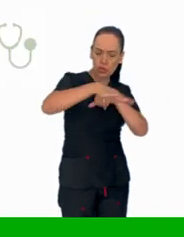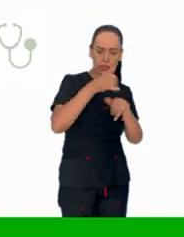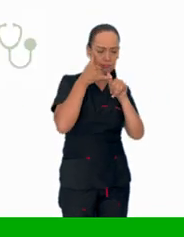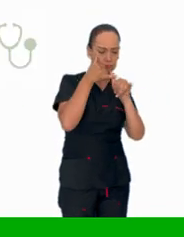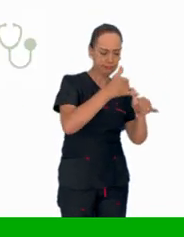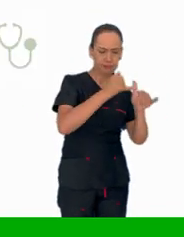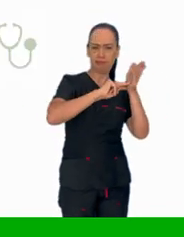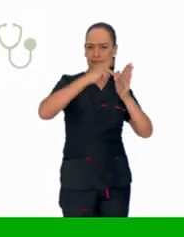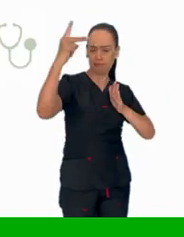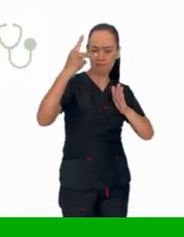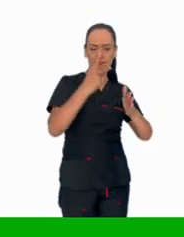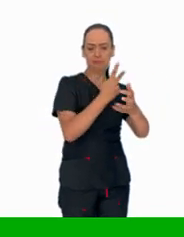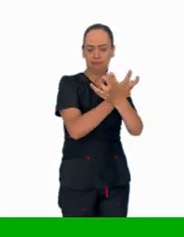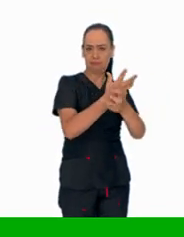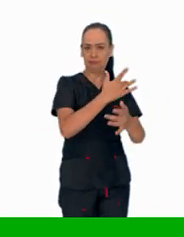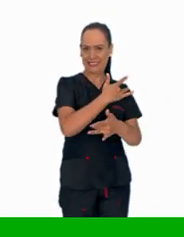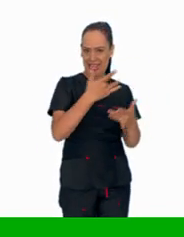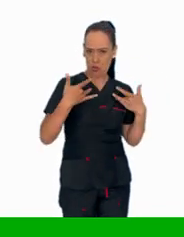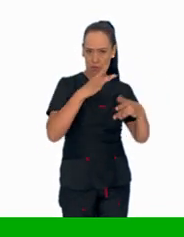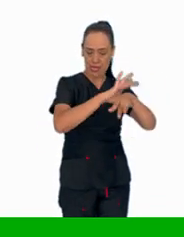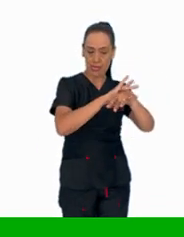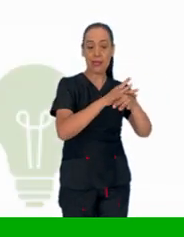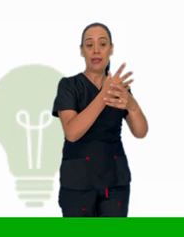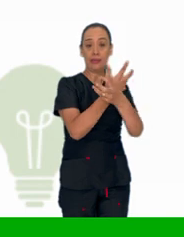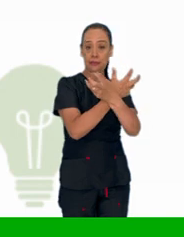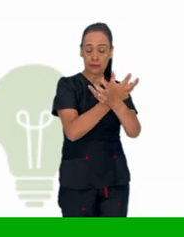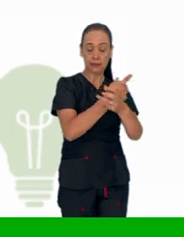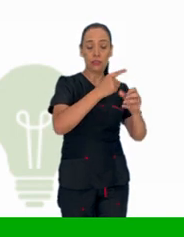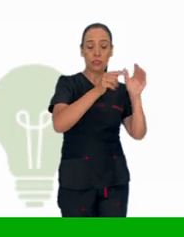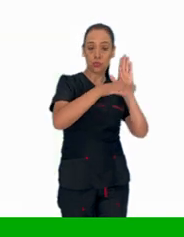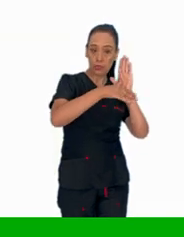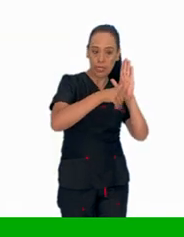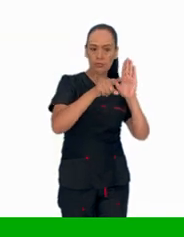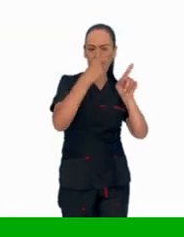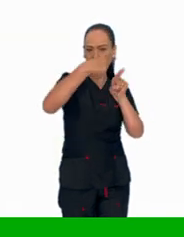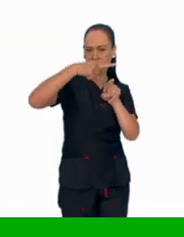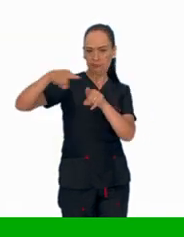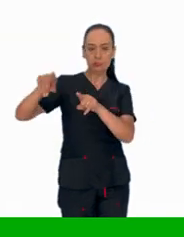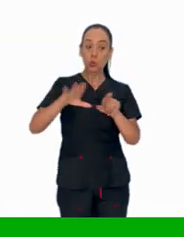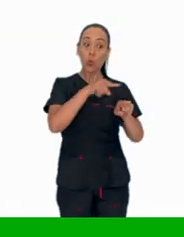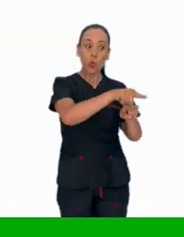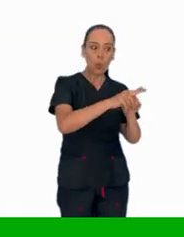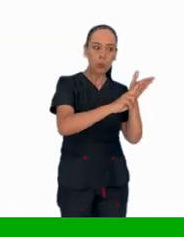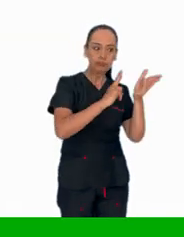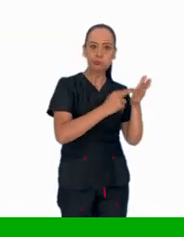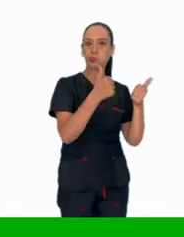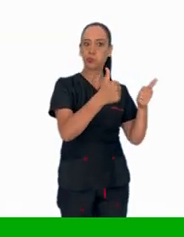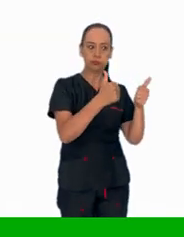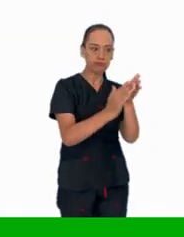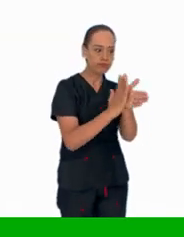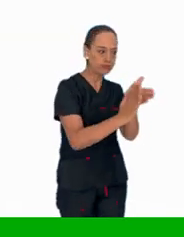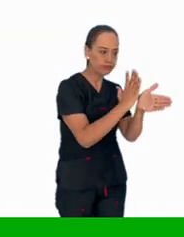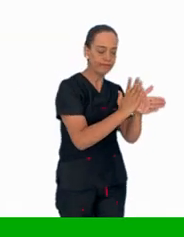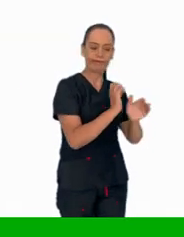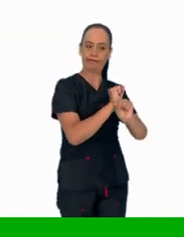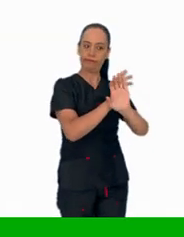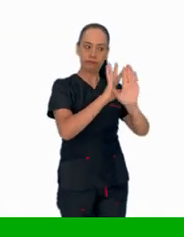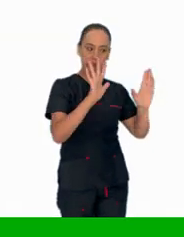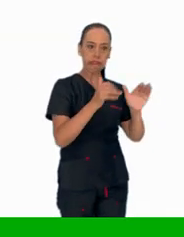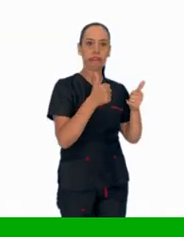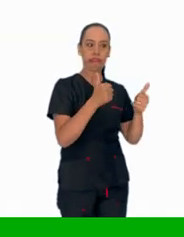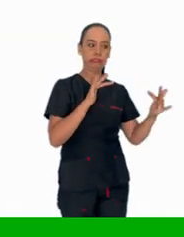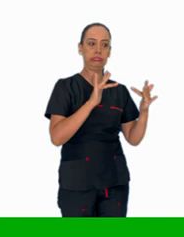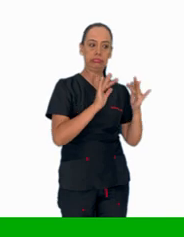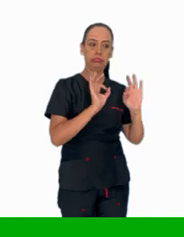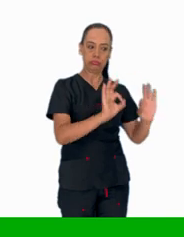Tecnología, Ciencias Médicas y de la Salud, Ciencias Sociales, Interdisciplinares. Estas revistas te brindan información confiable y actualizada en